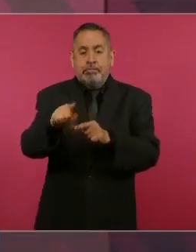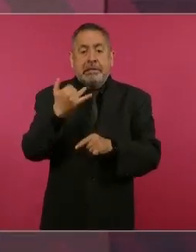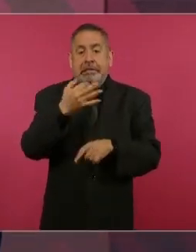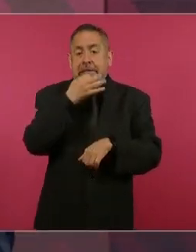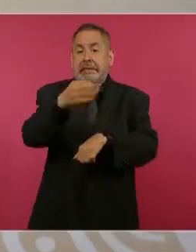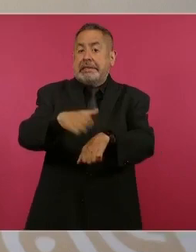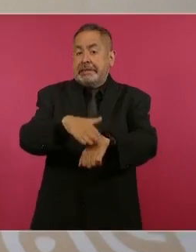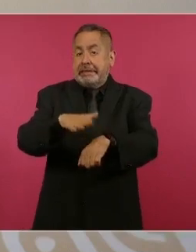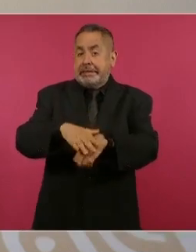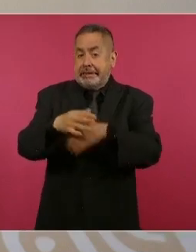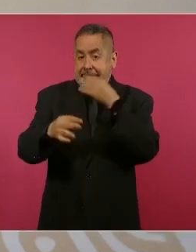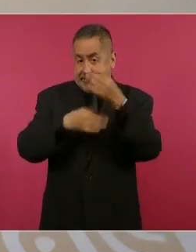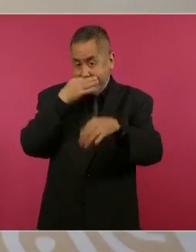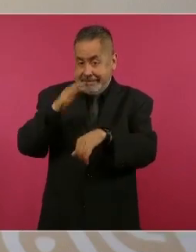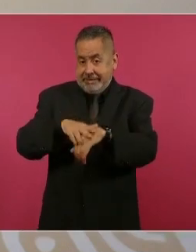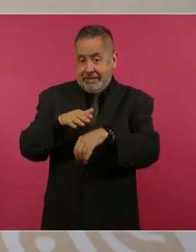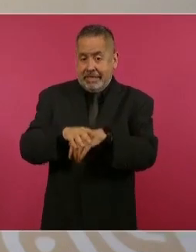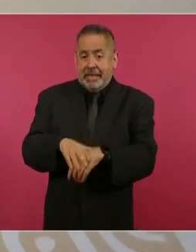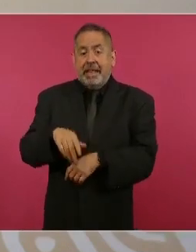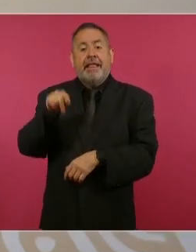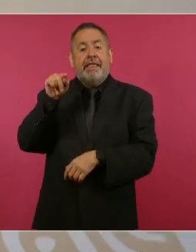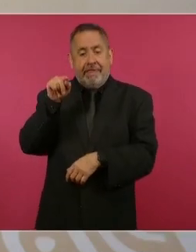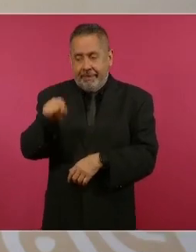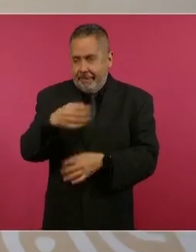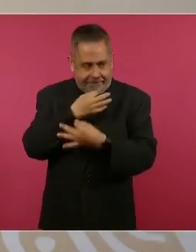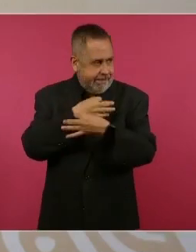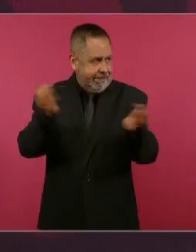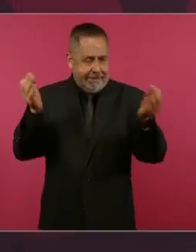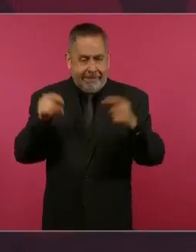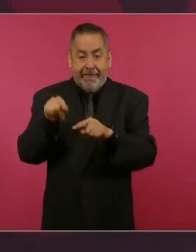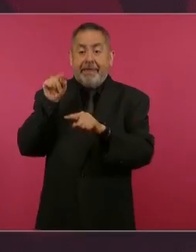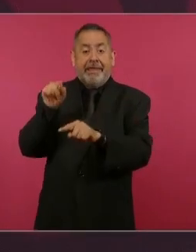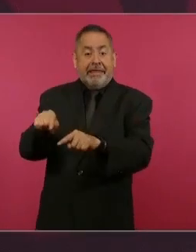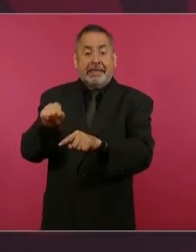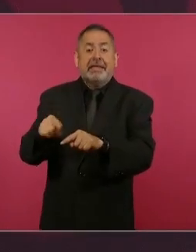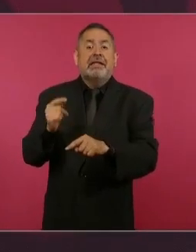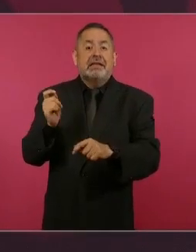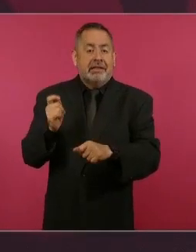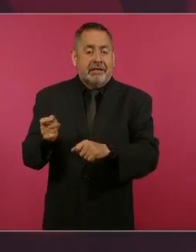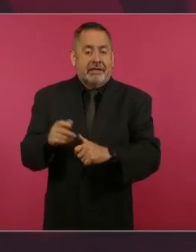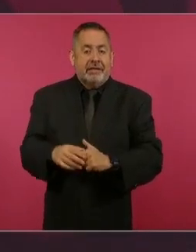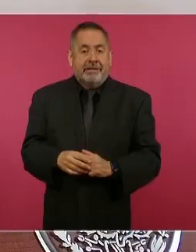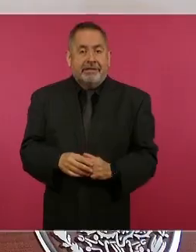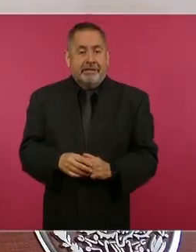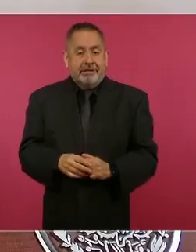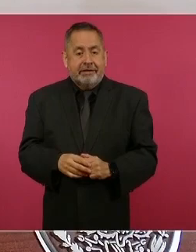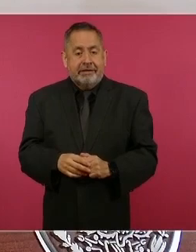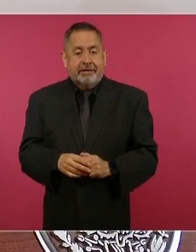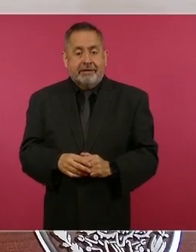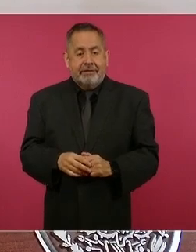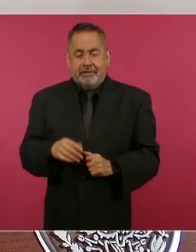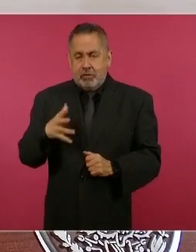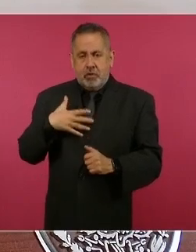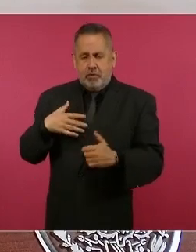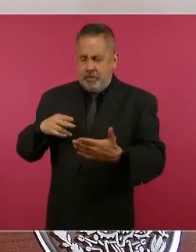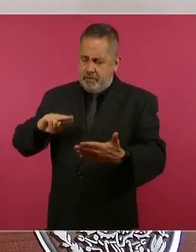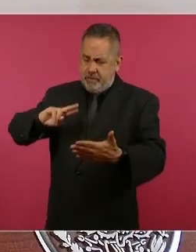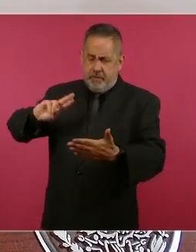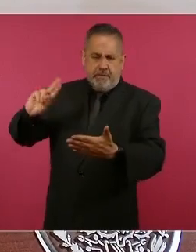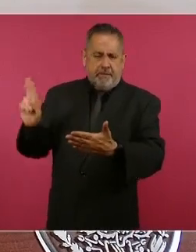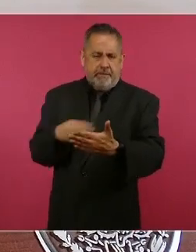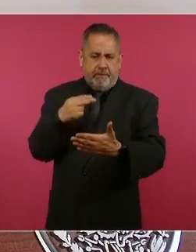noticia también a todos, ya firmé